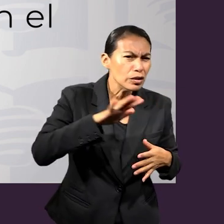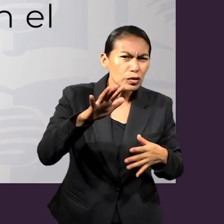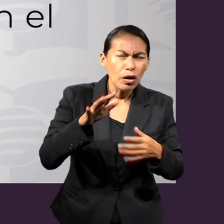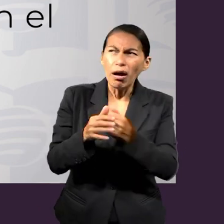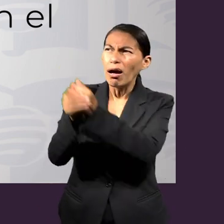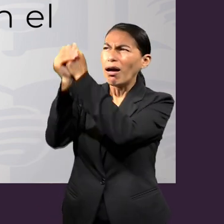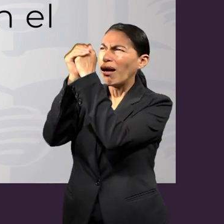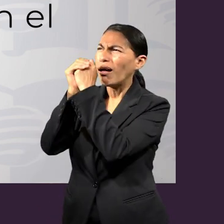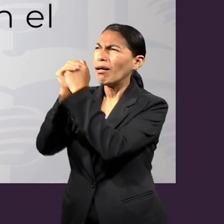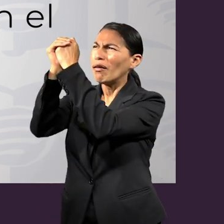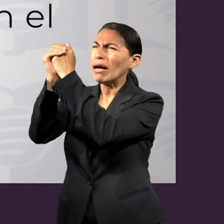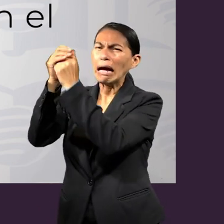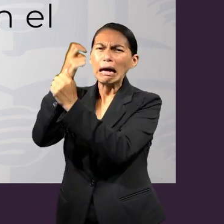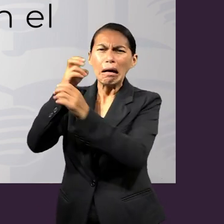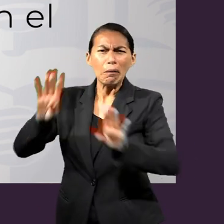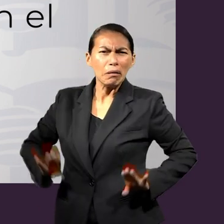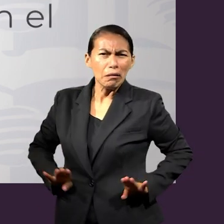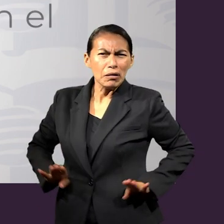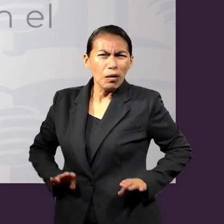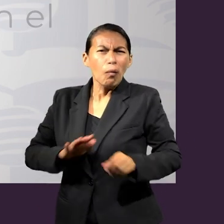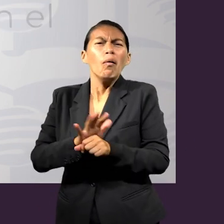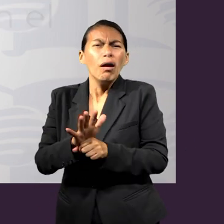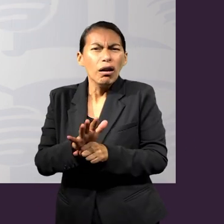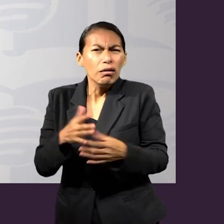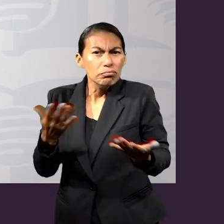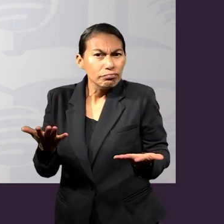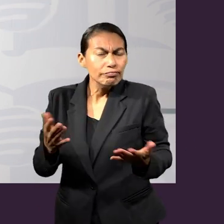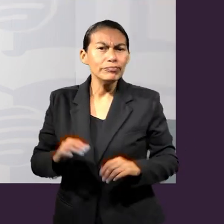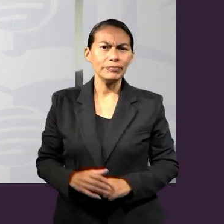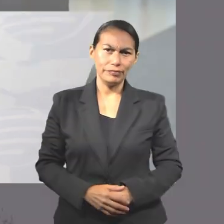Efesios, capítulo 1, versículos 22 y 23.